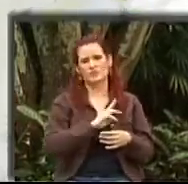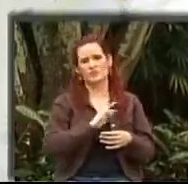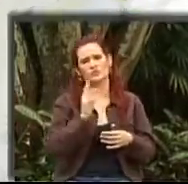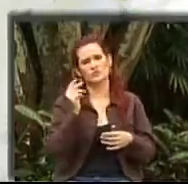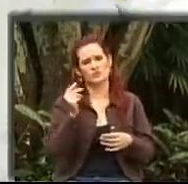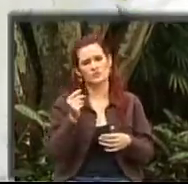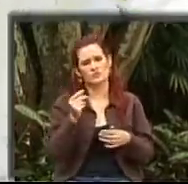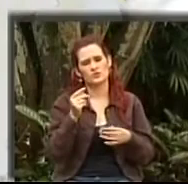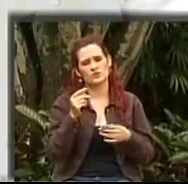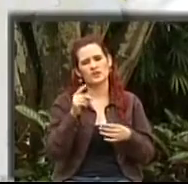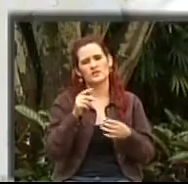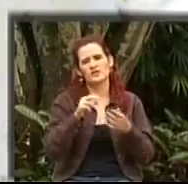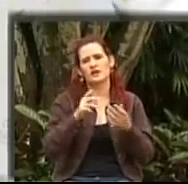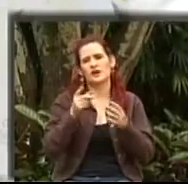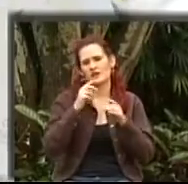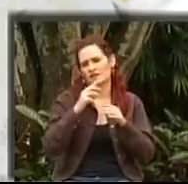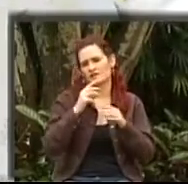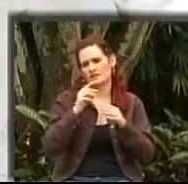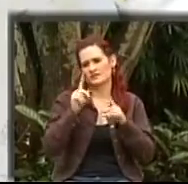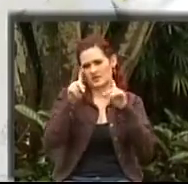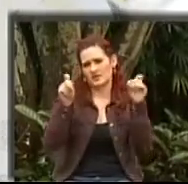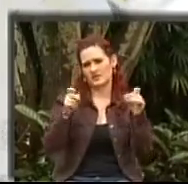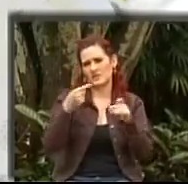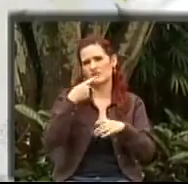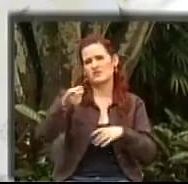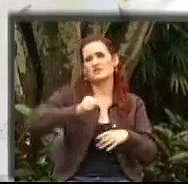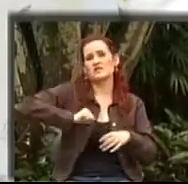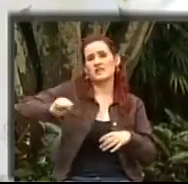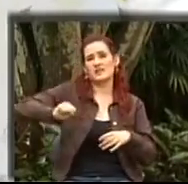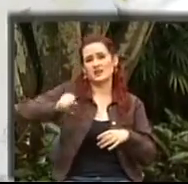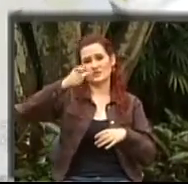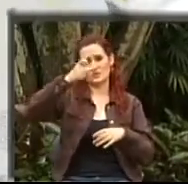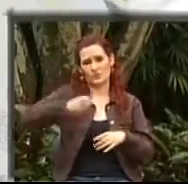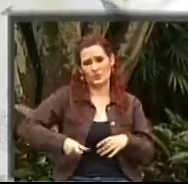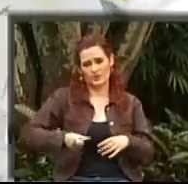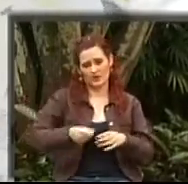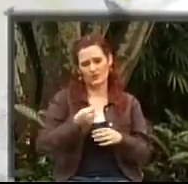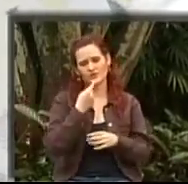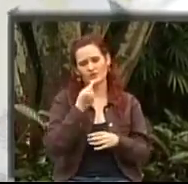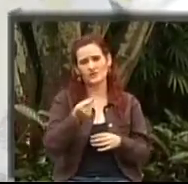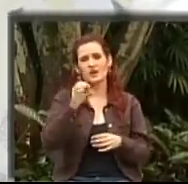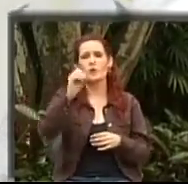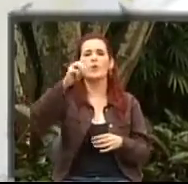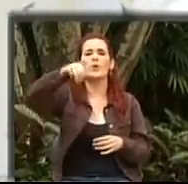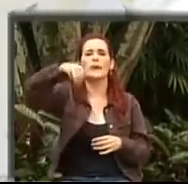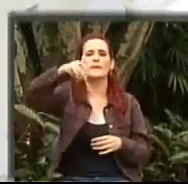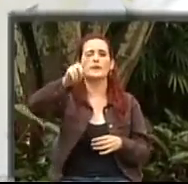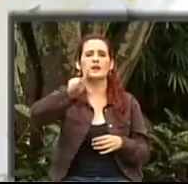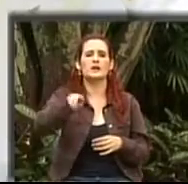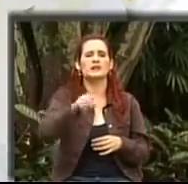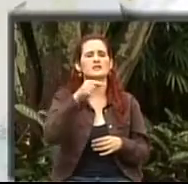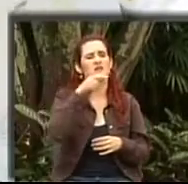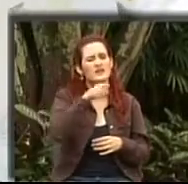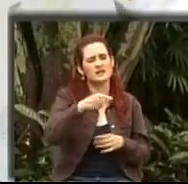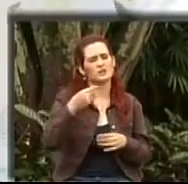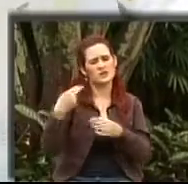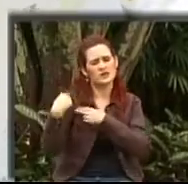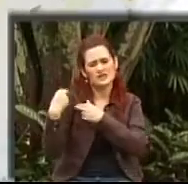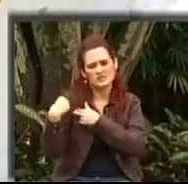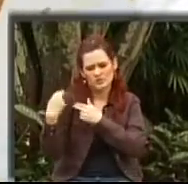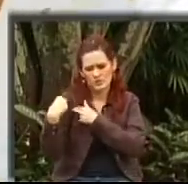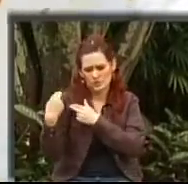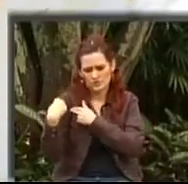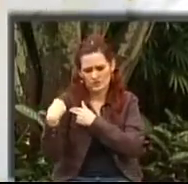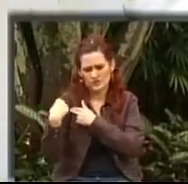humanos de las personas con algún tipo de discapacidad, promulgados y promovidos por la OMS, pero que, como